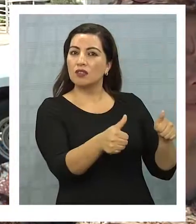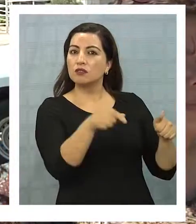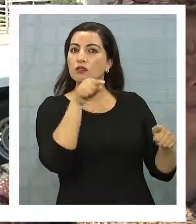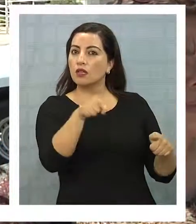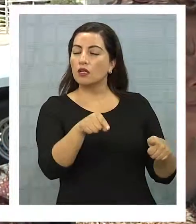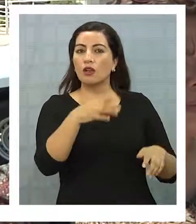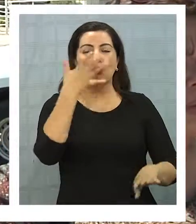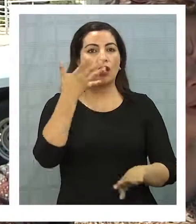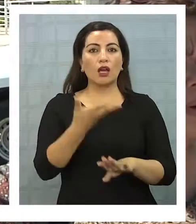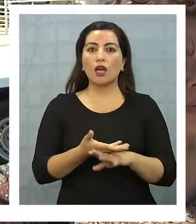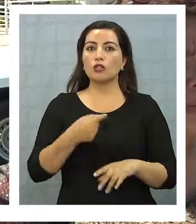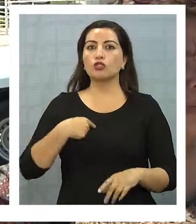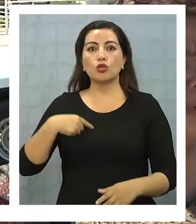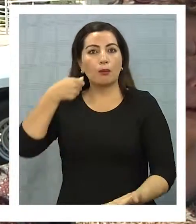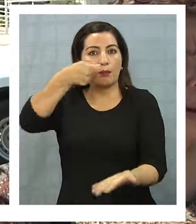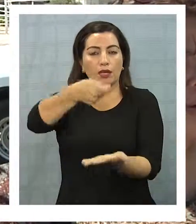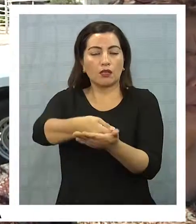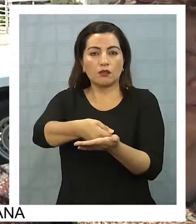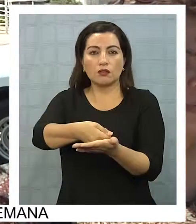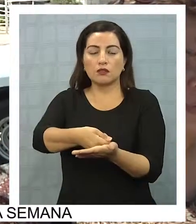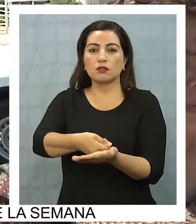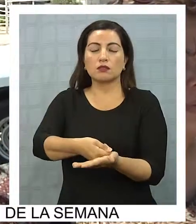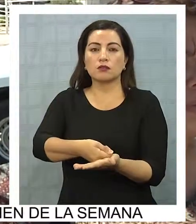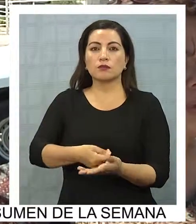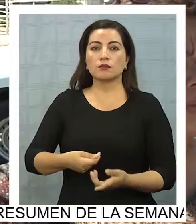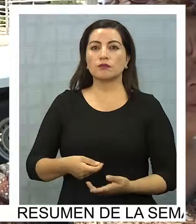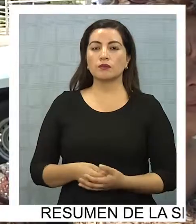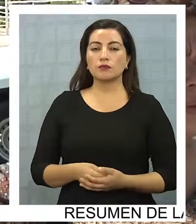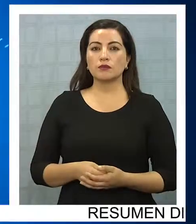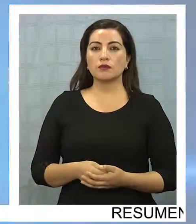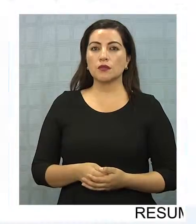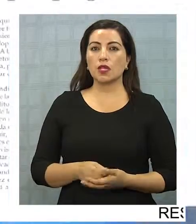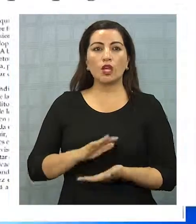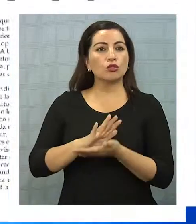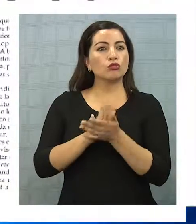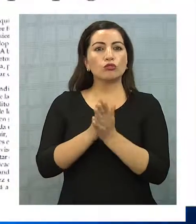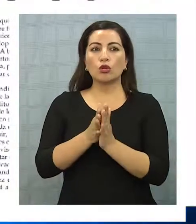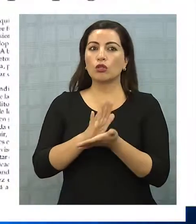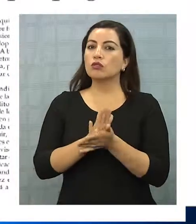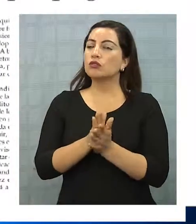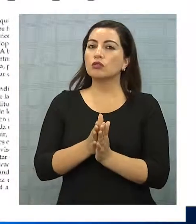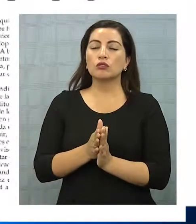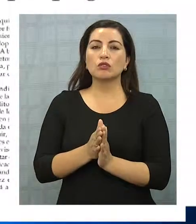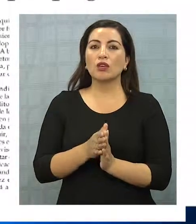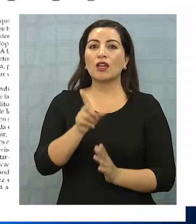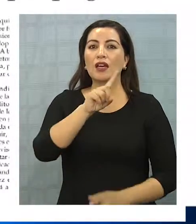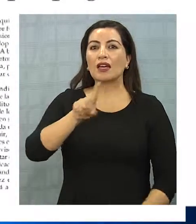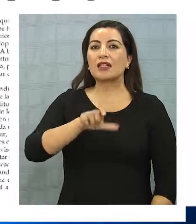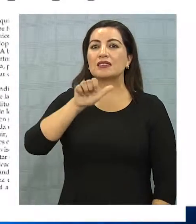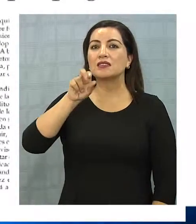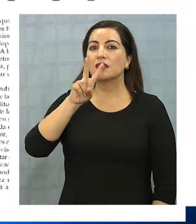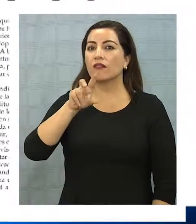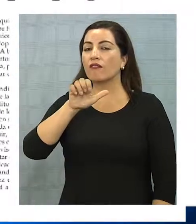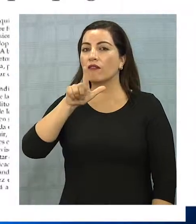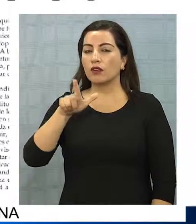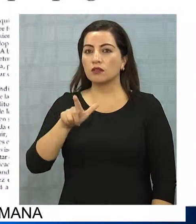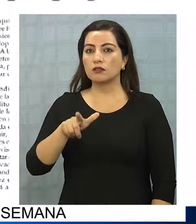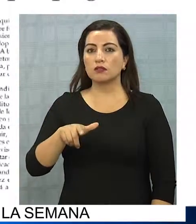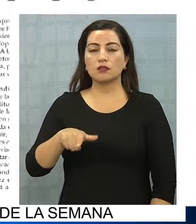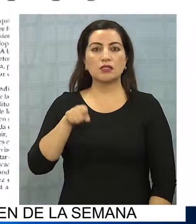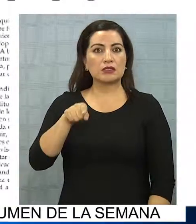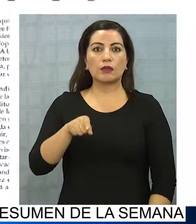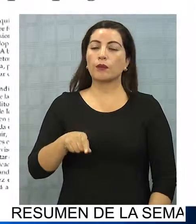rendido, lo pagué yo y está debidamente rendido al CERVEL. Calificando de